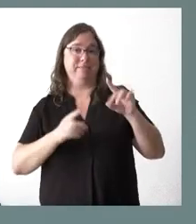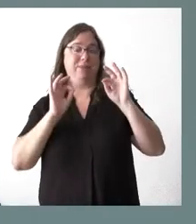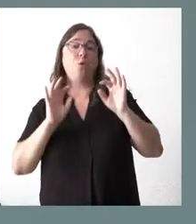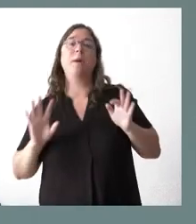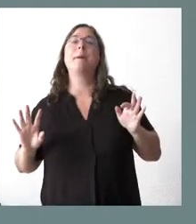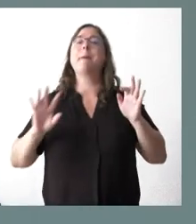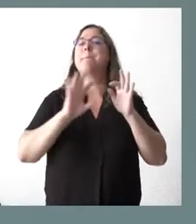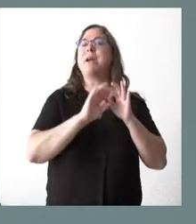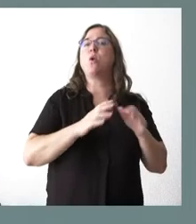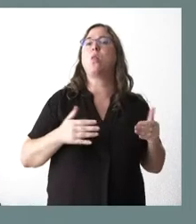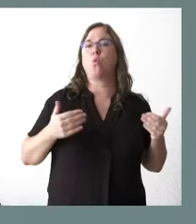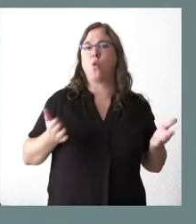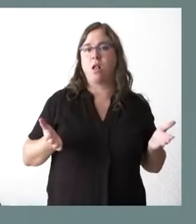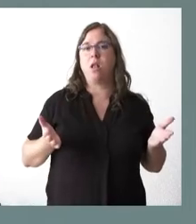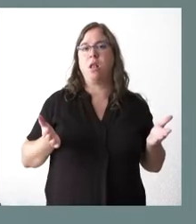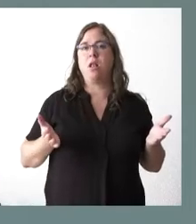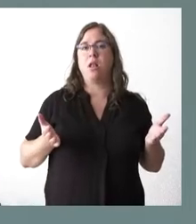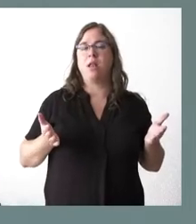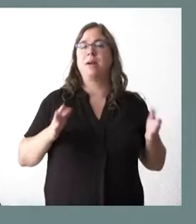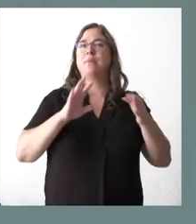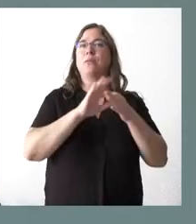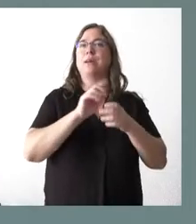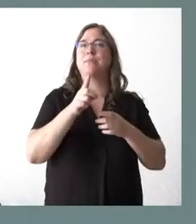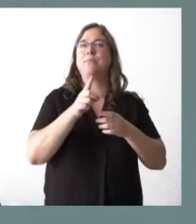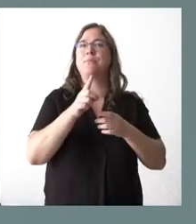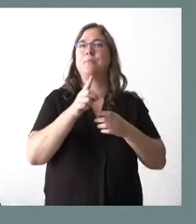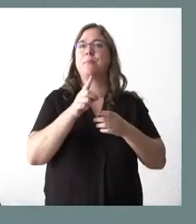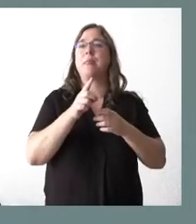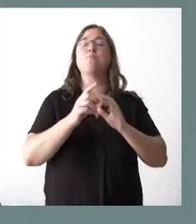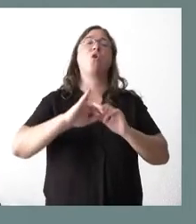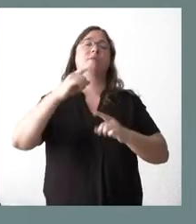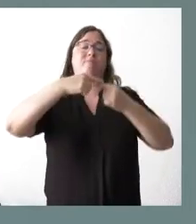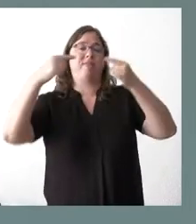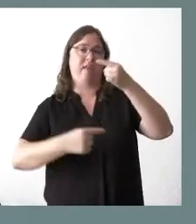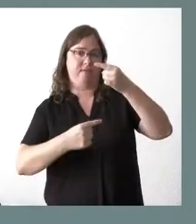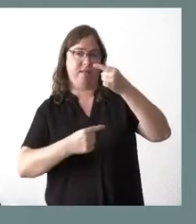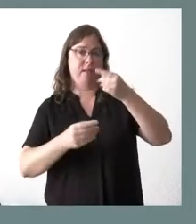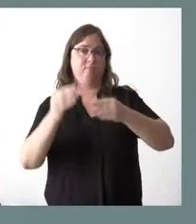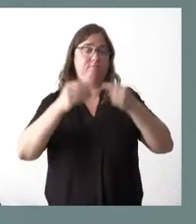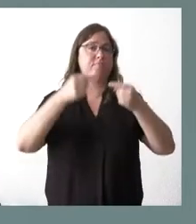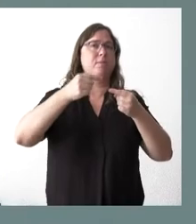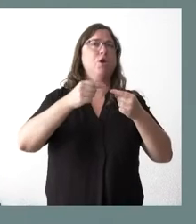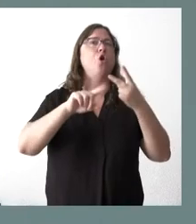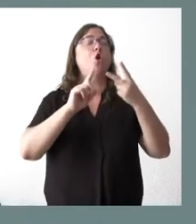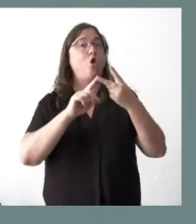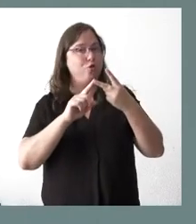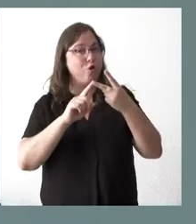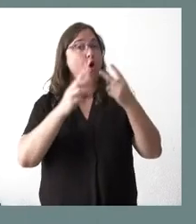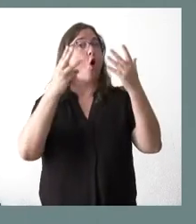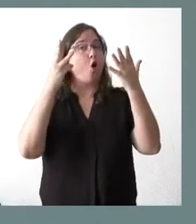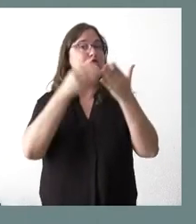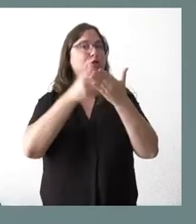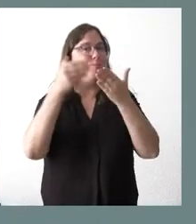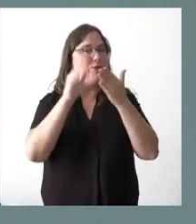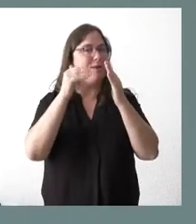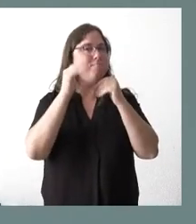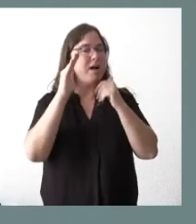a corrección de definit, pero también creo que lo he citado, el de ocho millones y pico, que